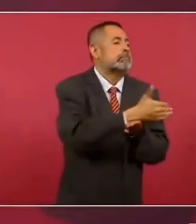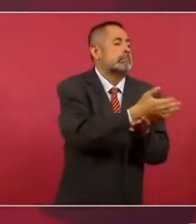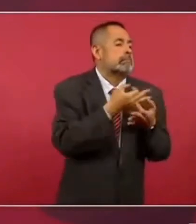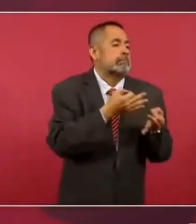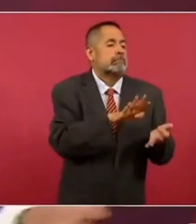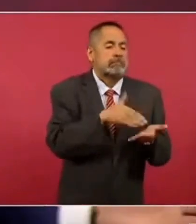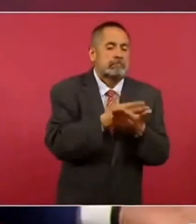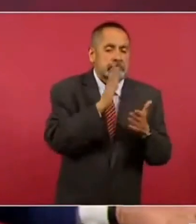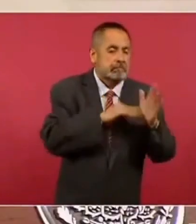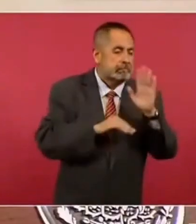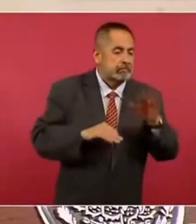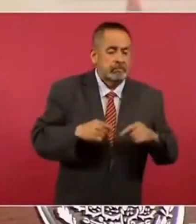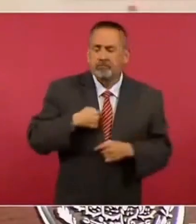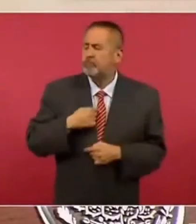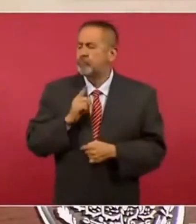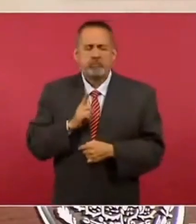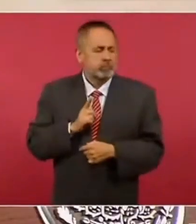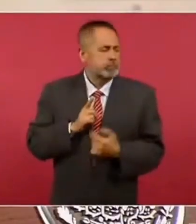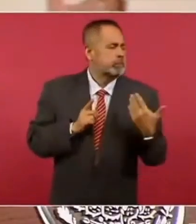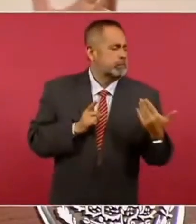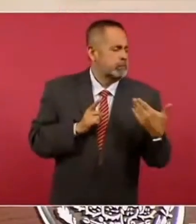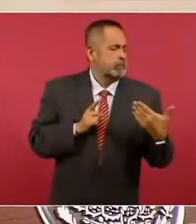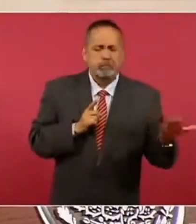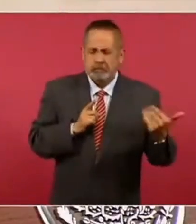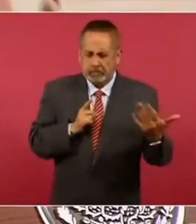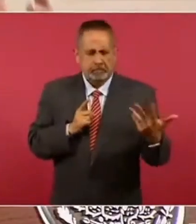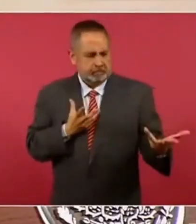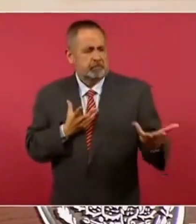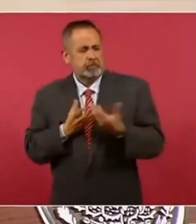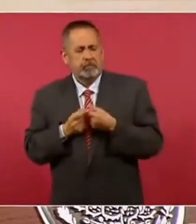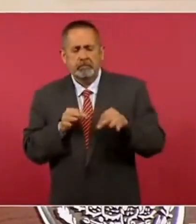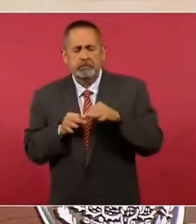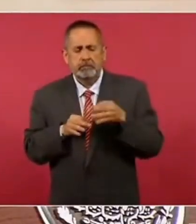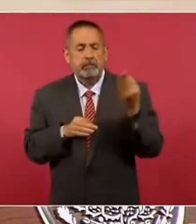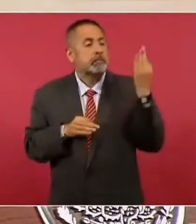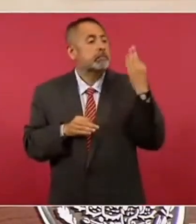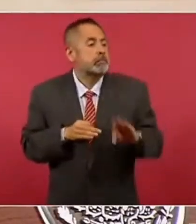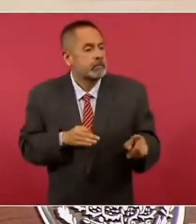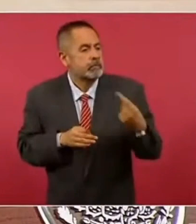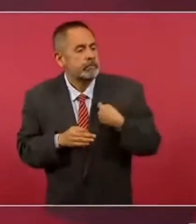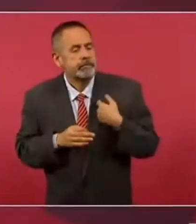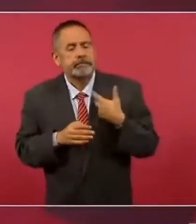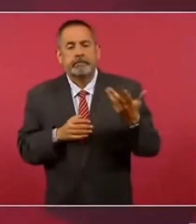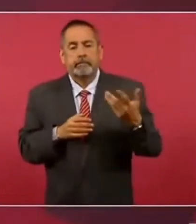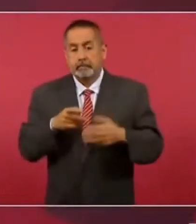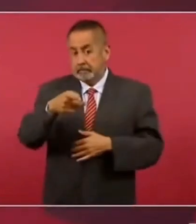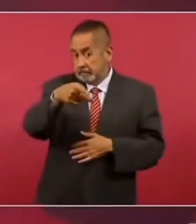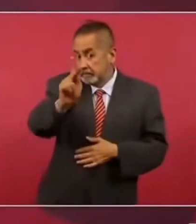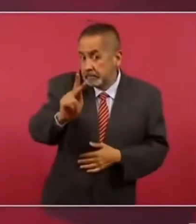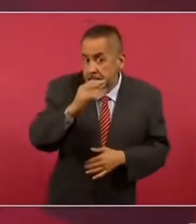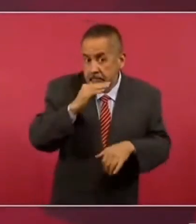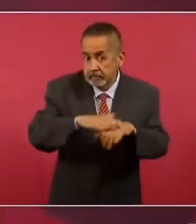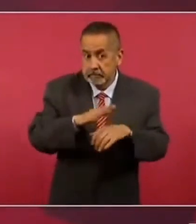régimen, y él les dio entrada, pero si él también